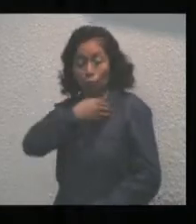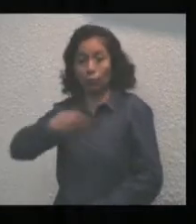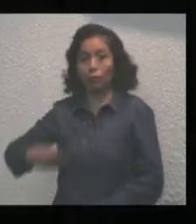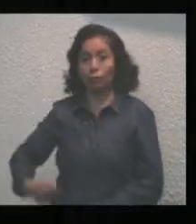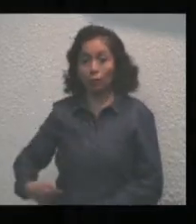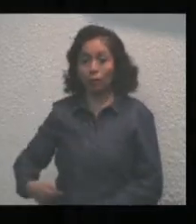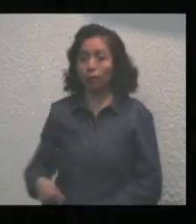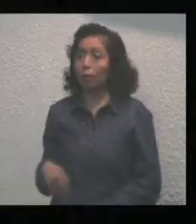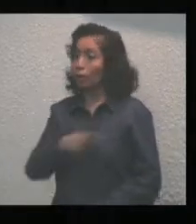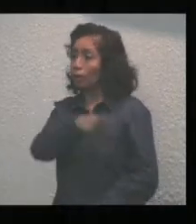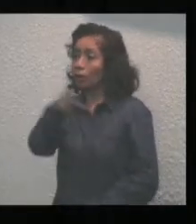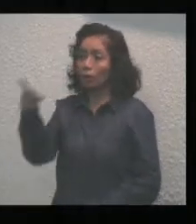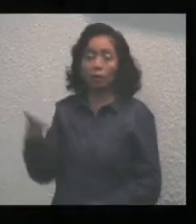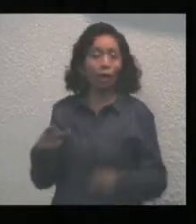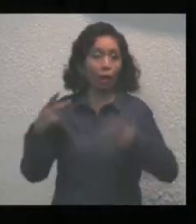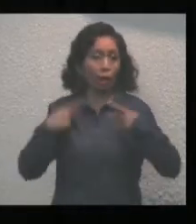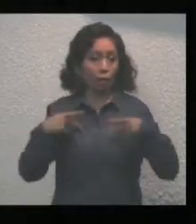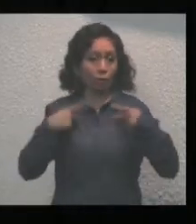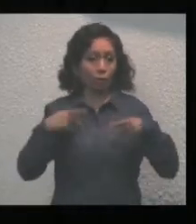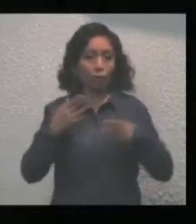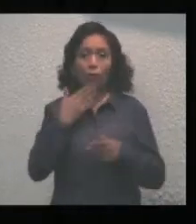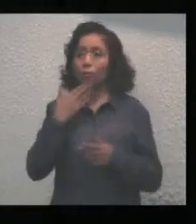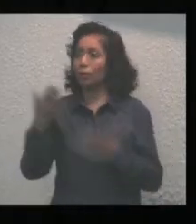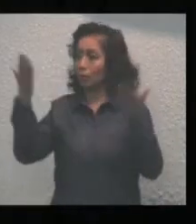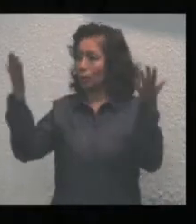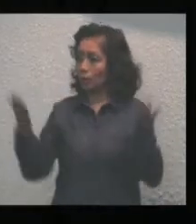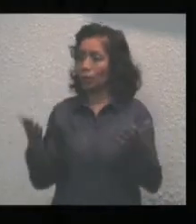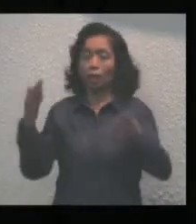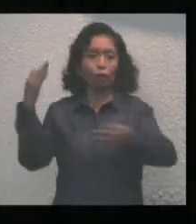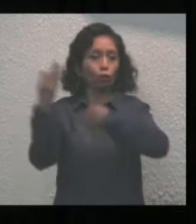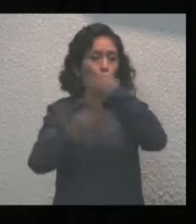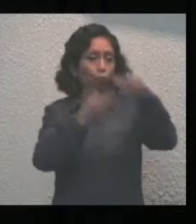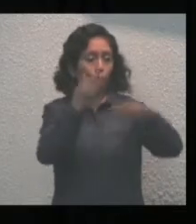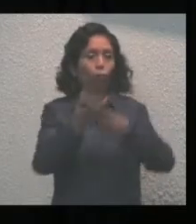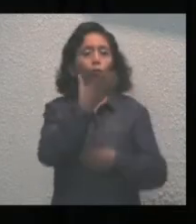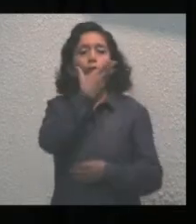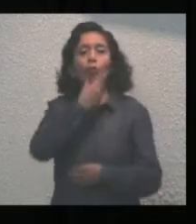al público que nos acompaña, bienvenidos todos y todas.